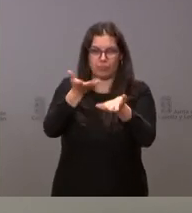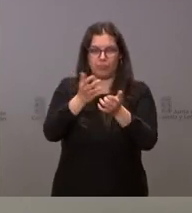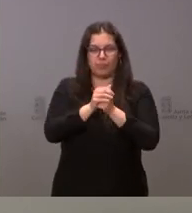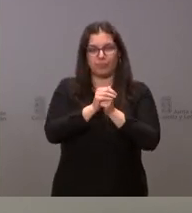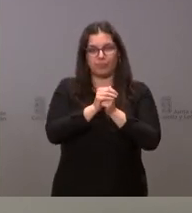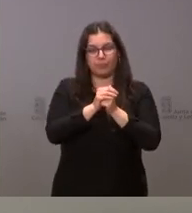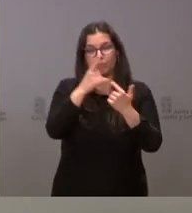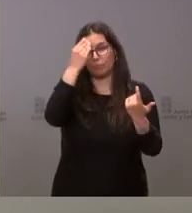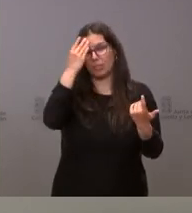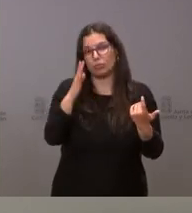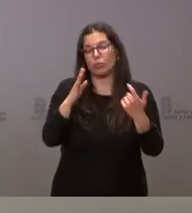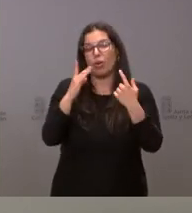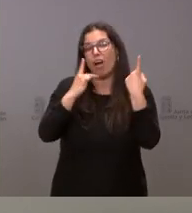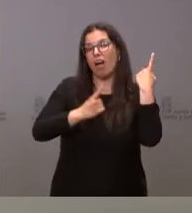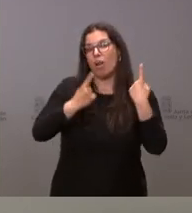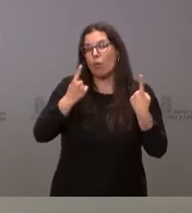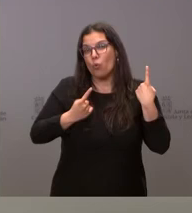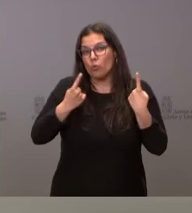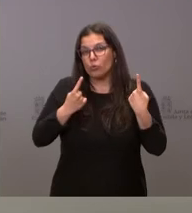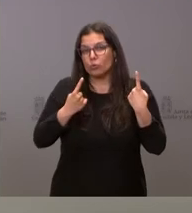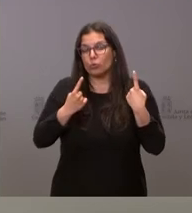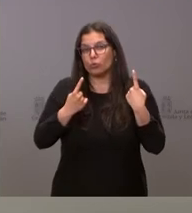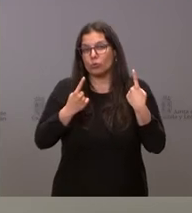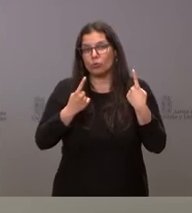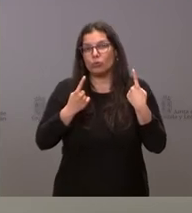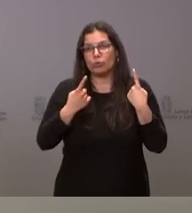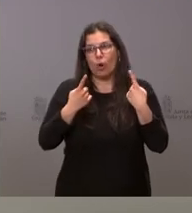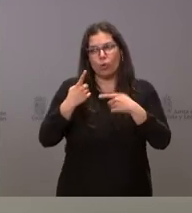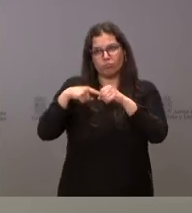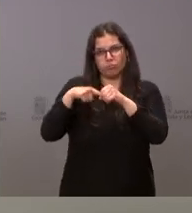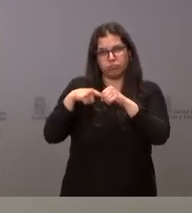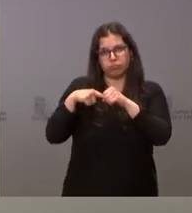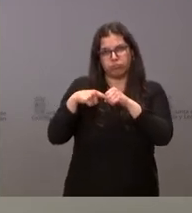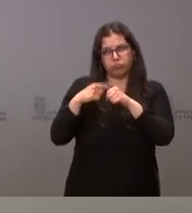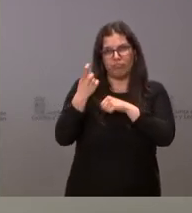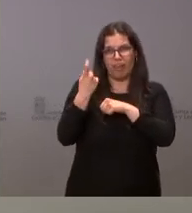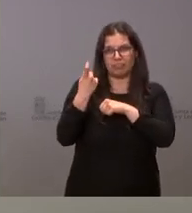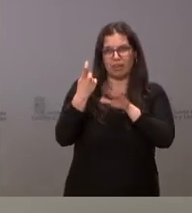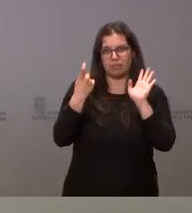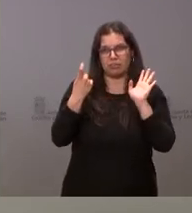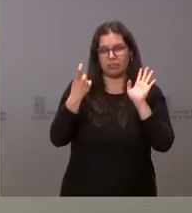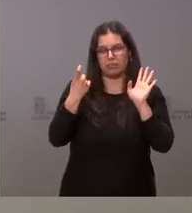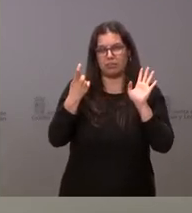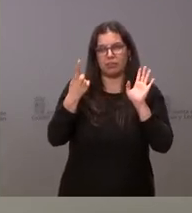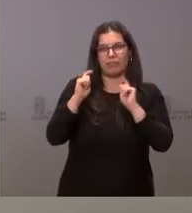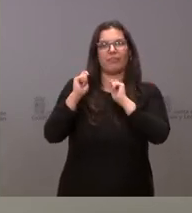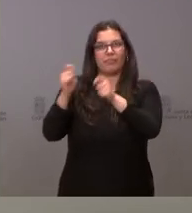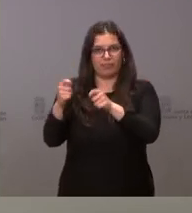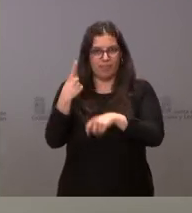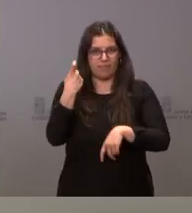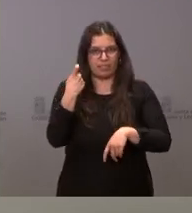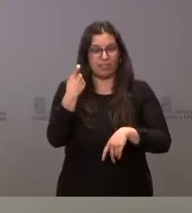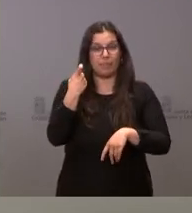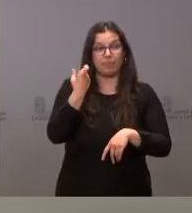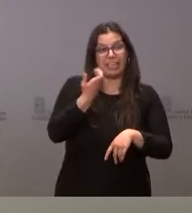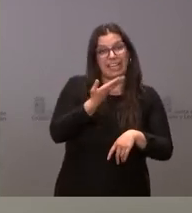alguno está vacante a día de hoy, con lo cual habrá que nombrarle y el